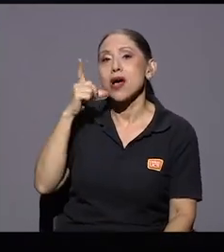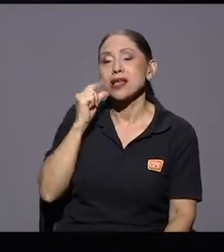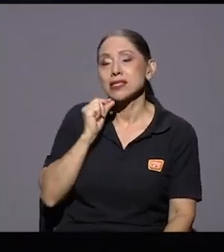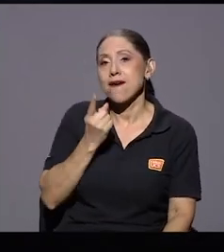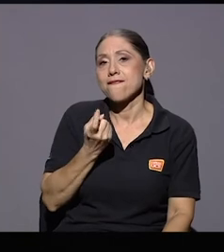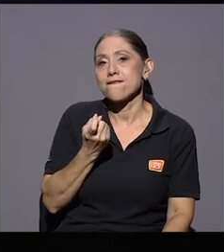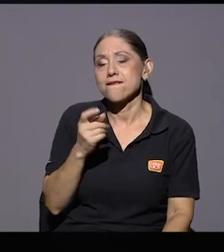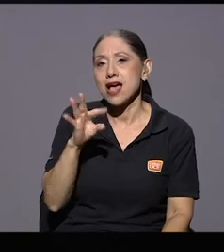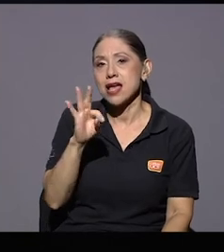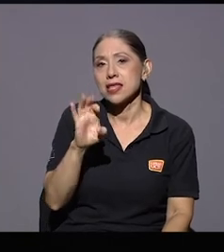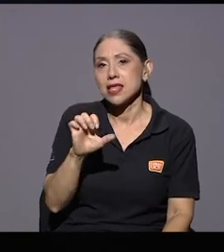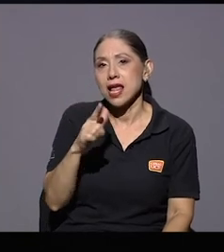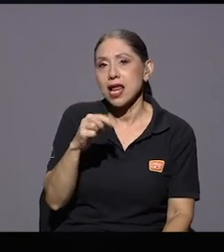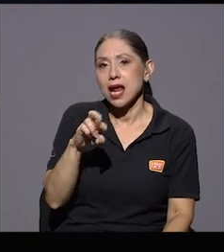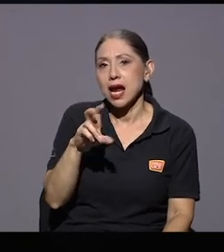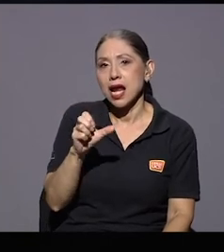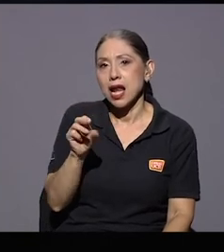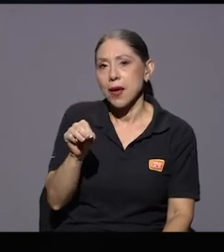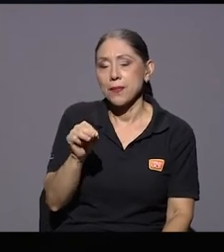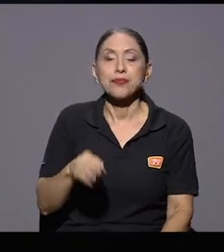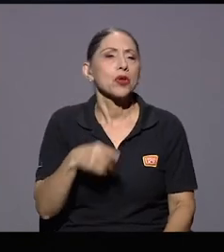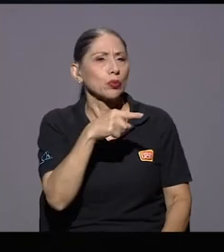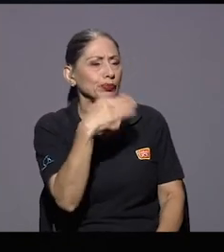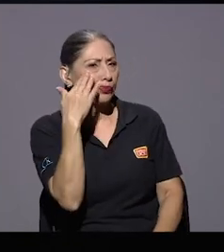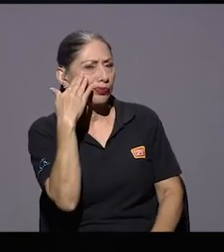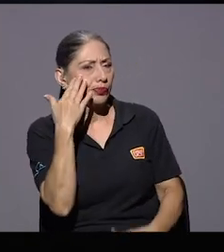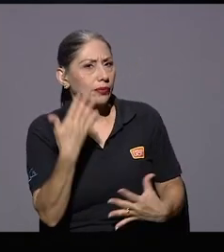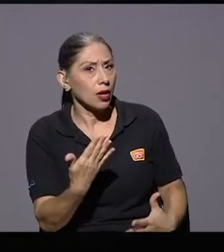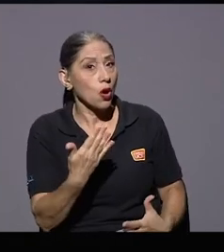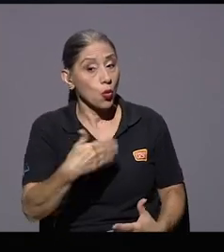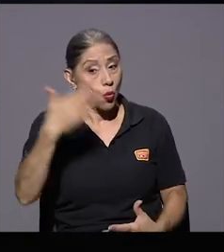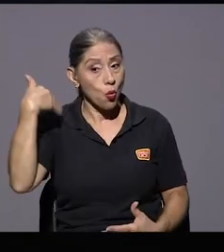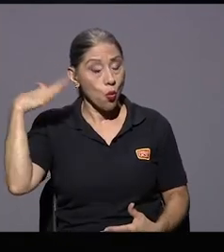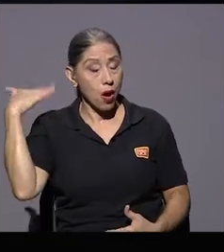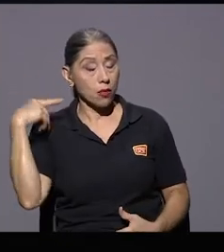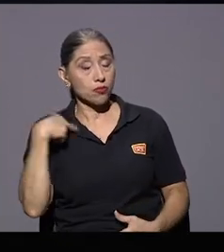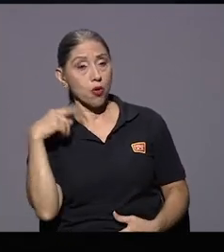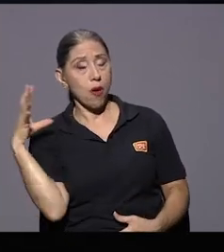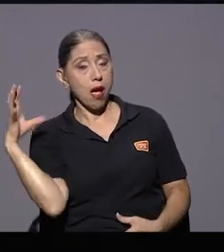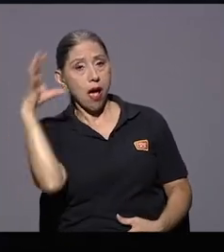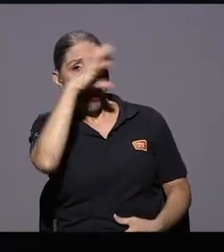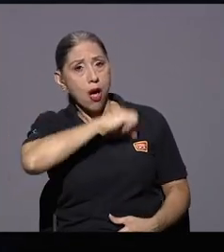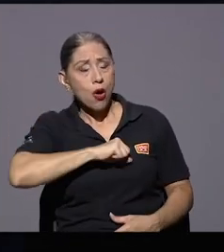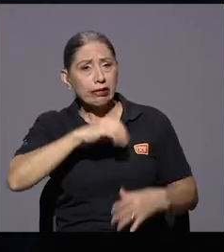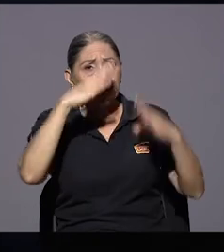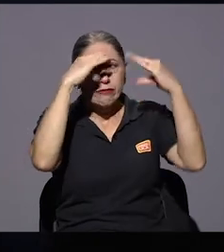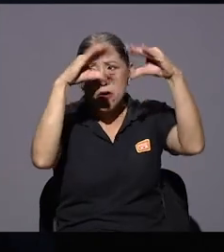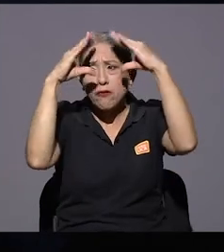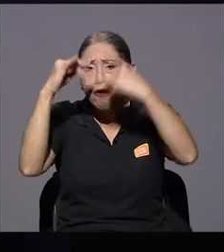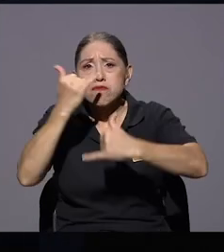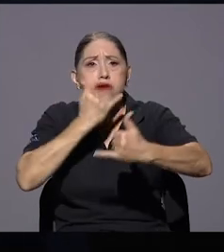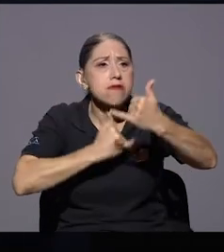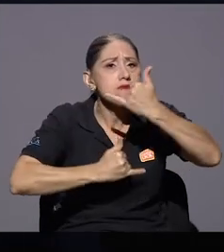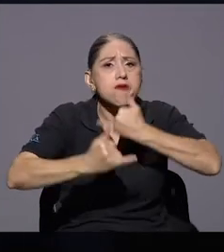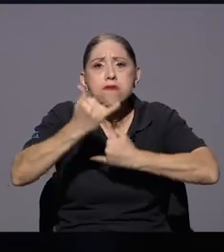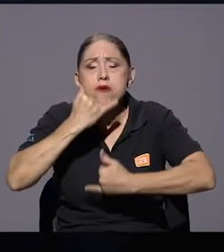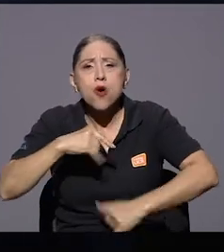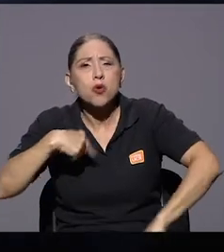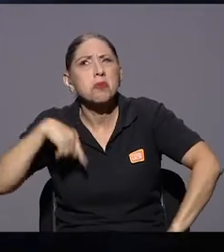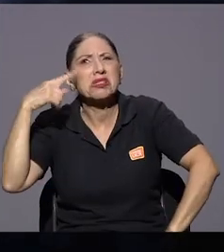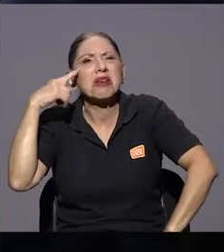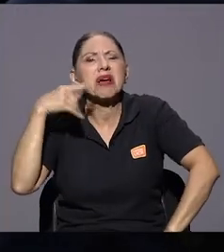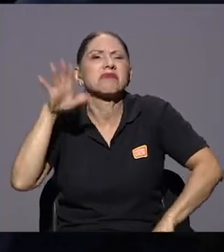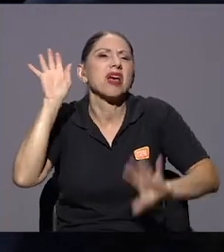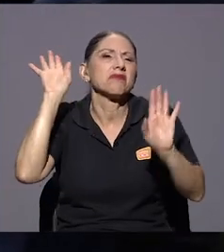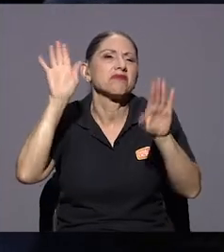¿sabe qué me impresiona? que en un principio cuando uno vio venir esta ola de desinformación uno pensaba que esa desinformación era